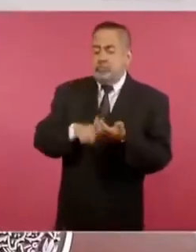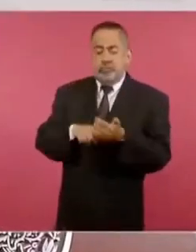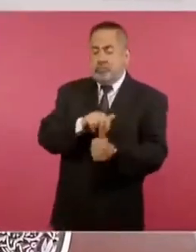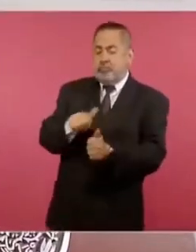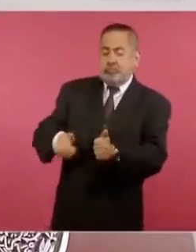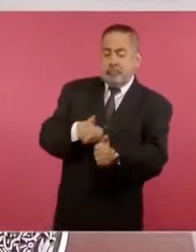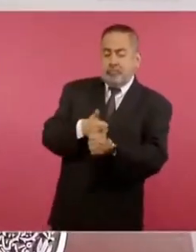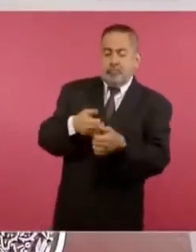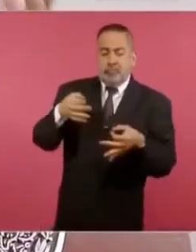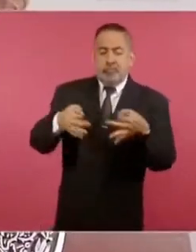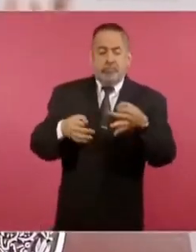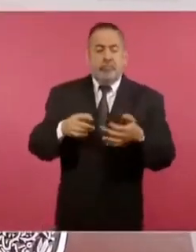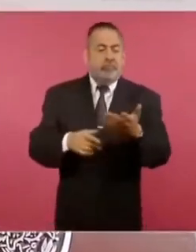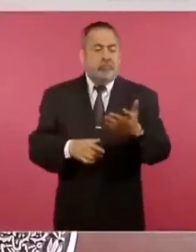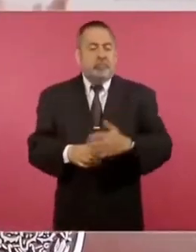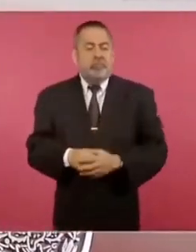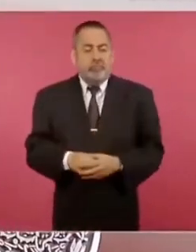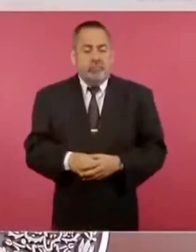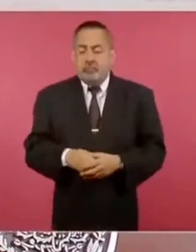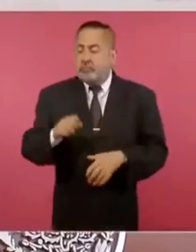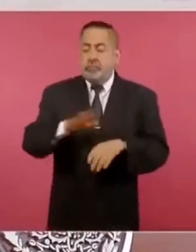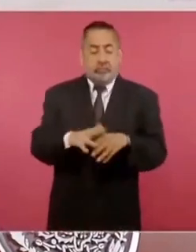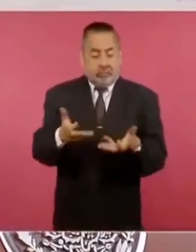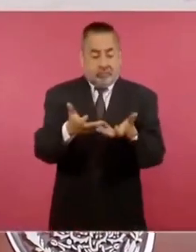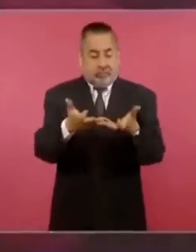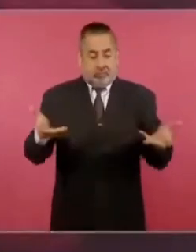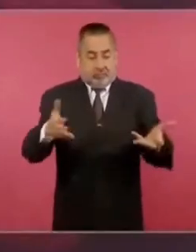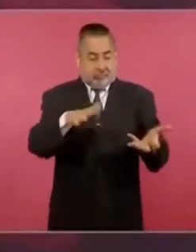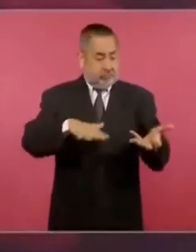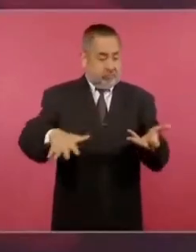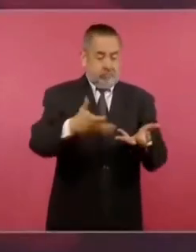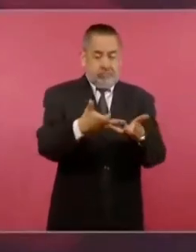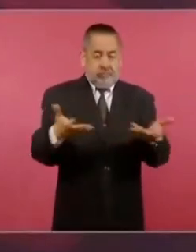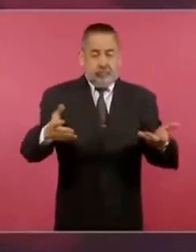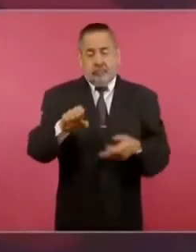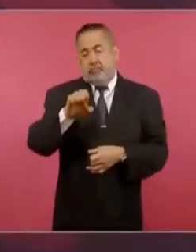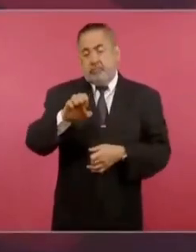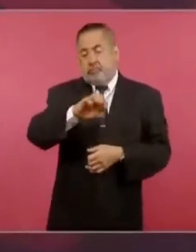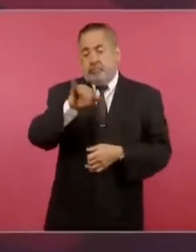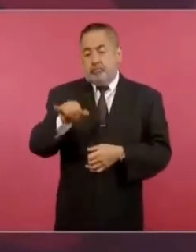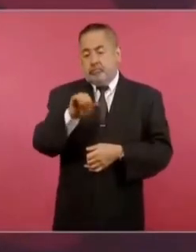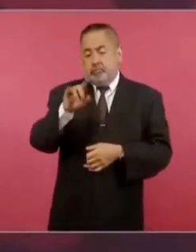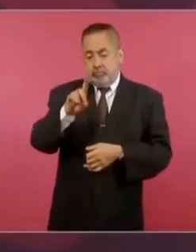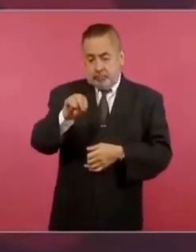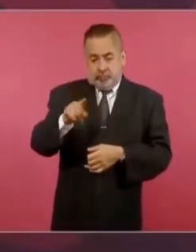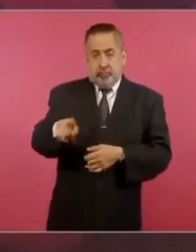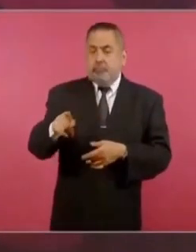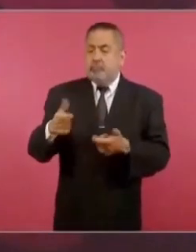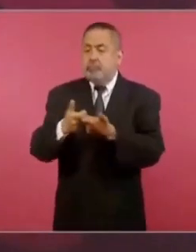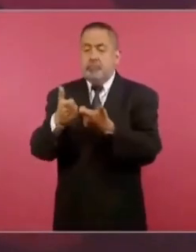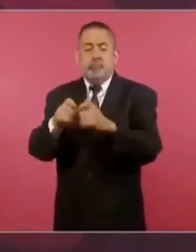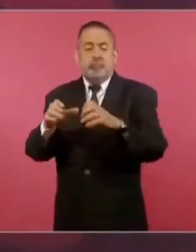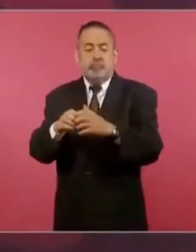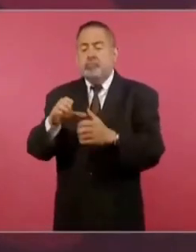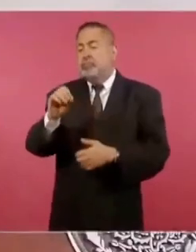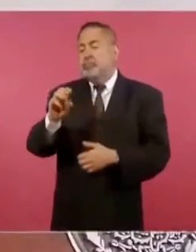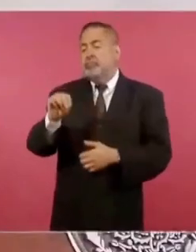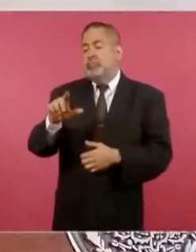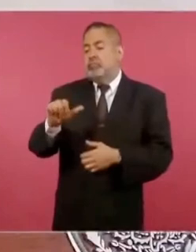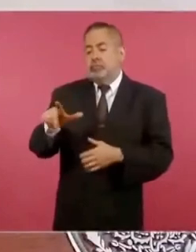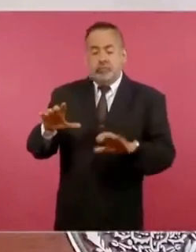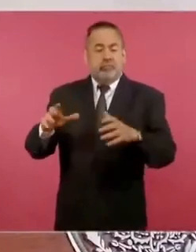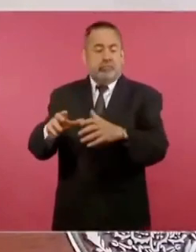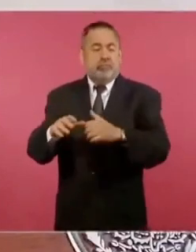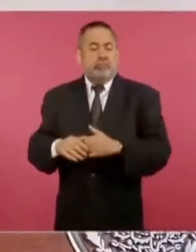todo porque las tierras ejidales y comunales tenían que ver